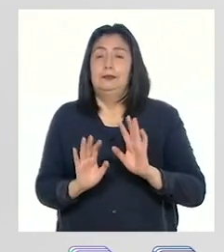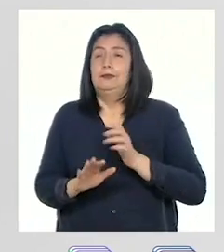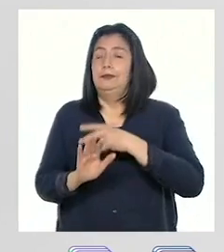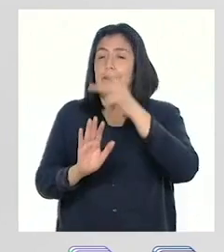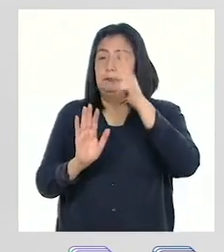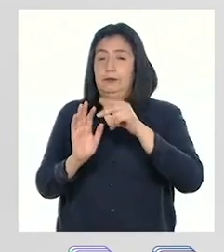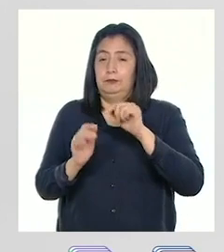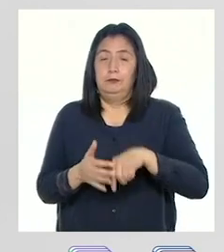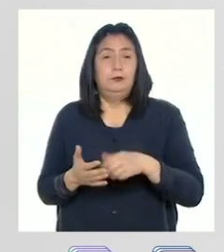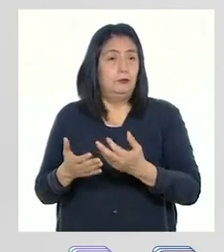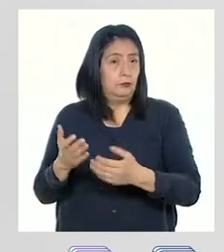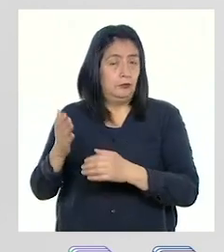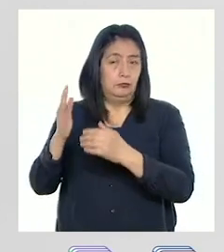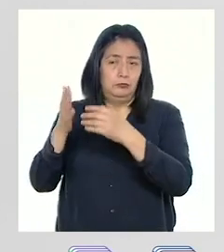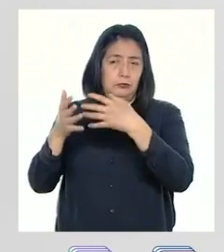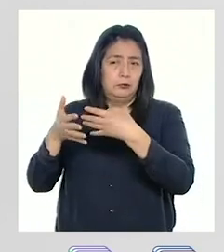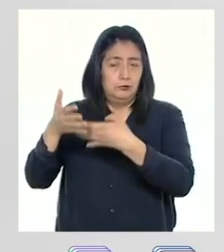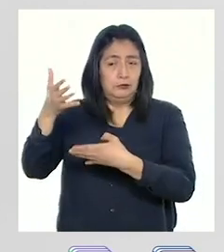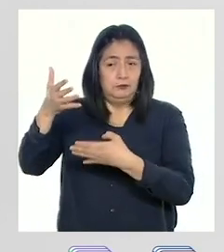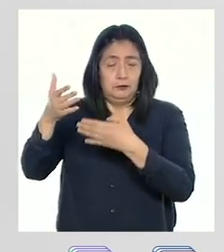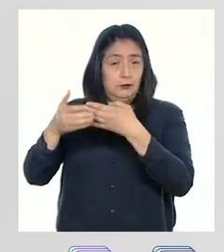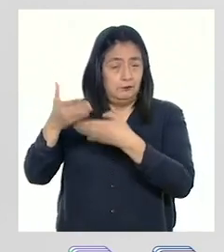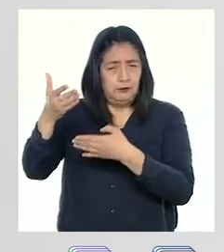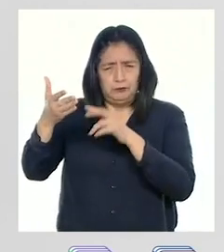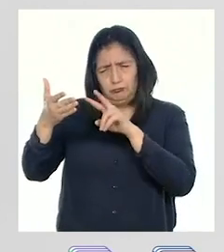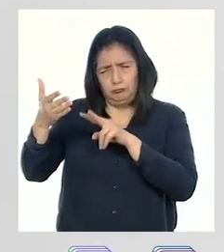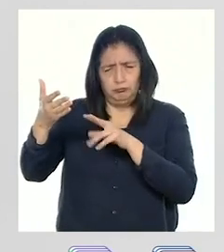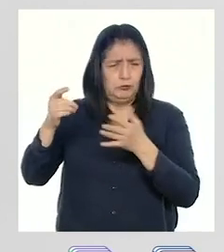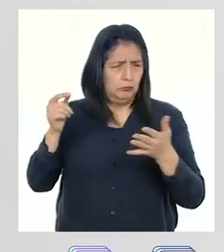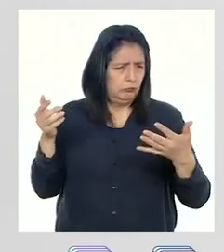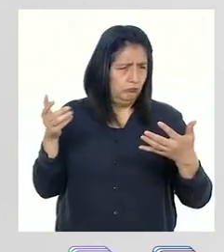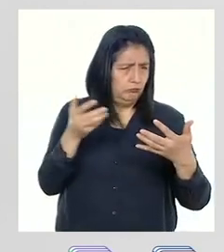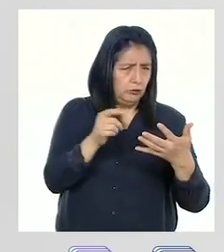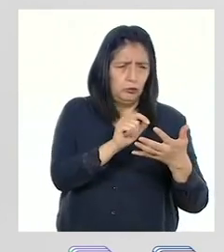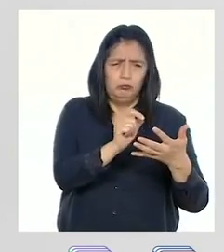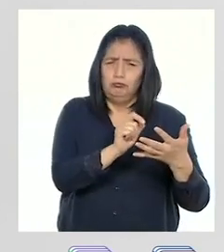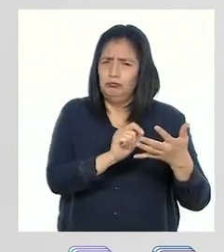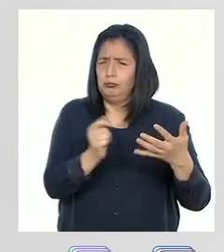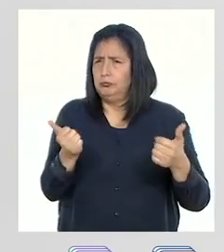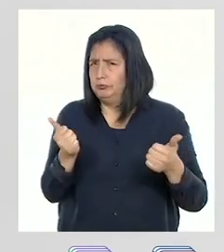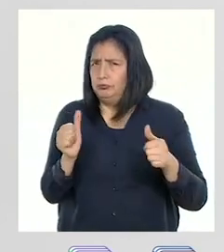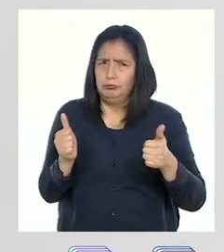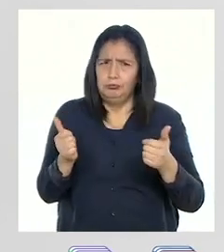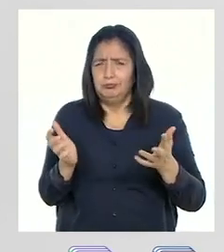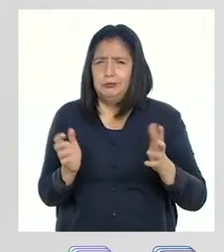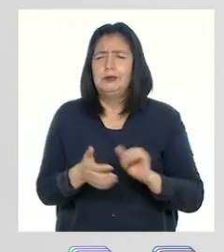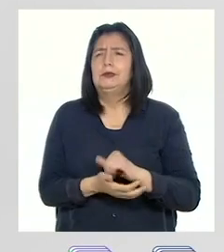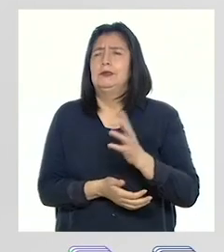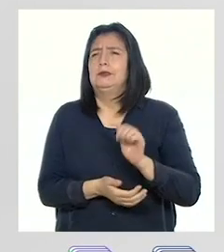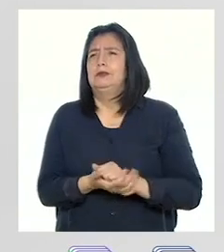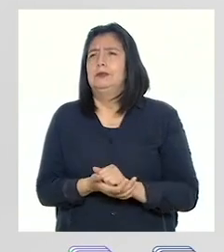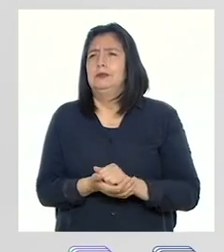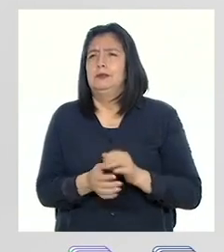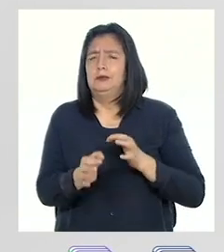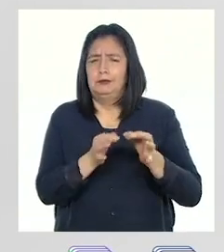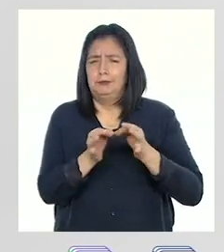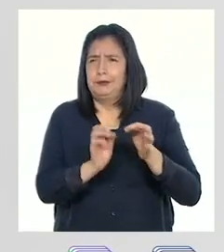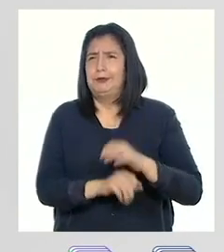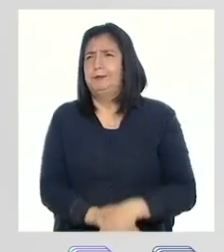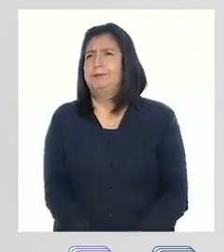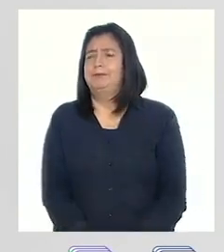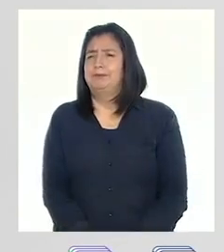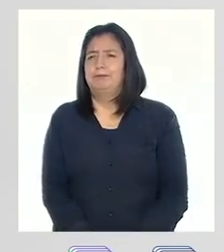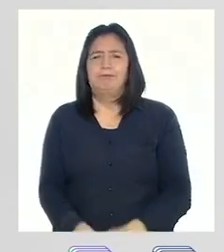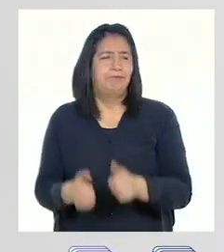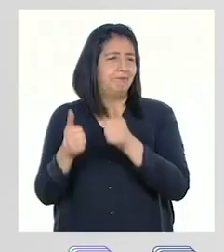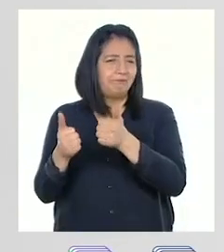con este instrumento, podremos ver qué tal hemos elaborado nuestra ficha explicativa.